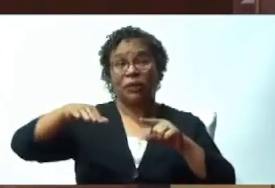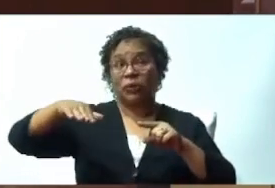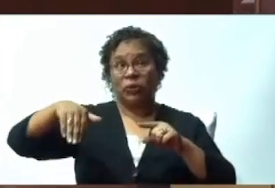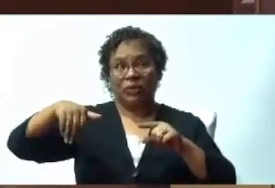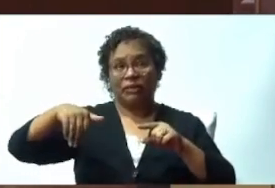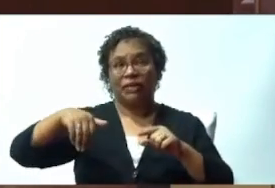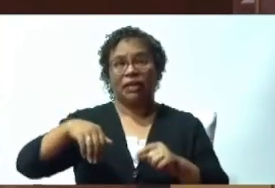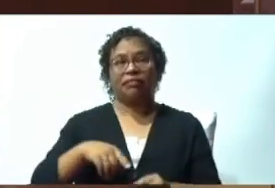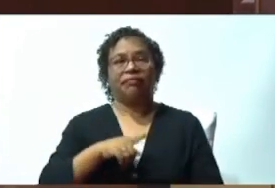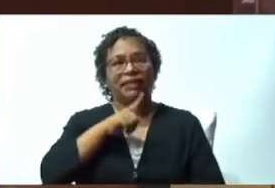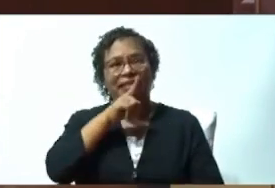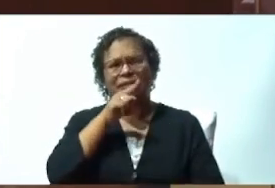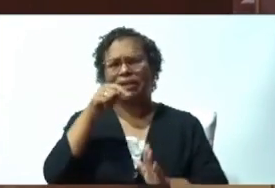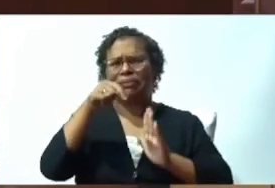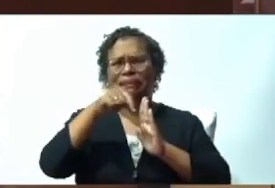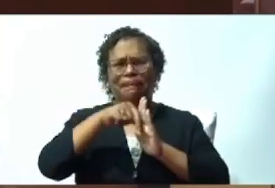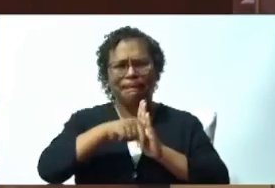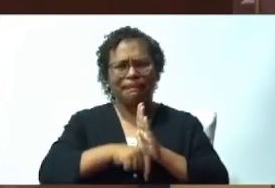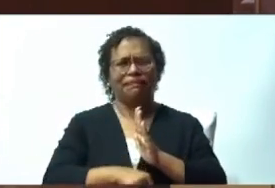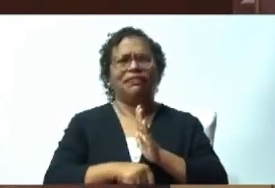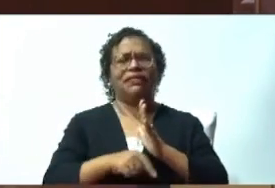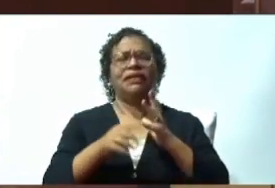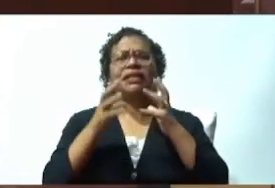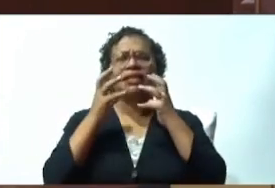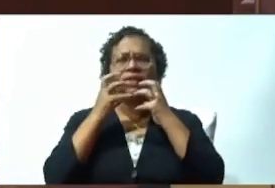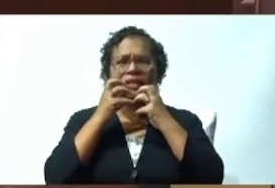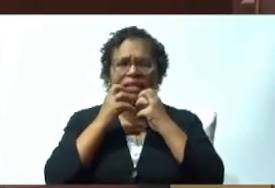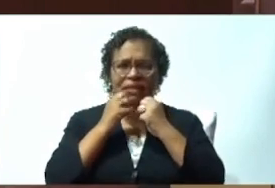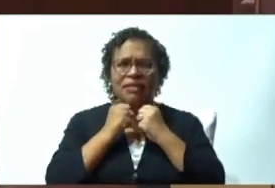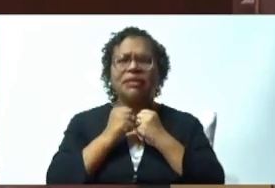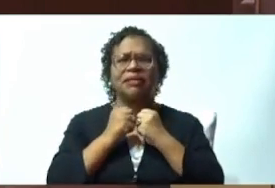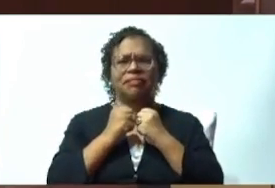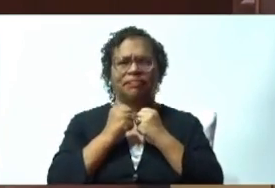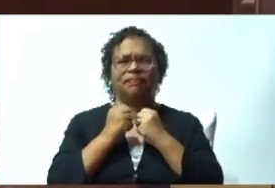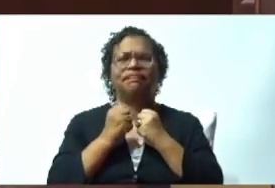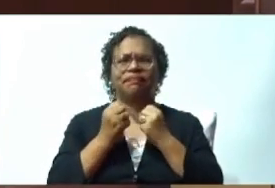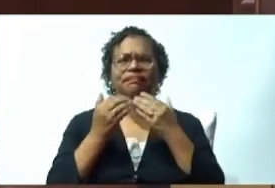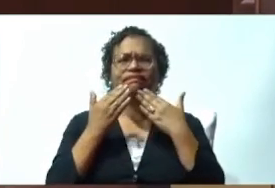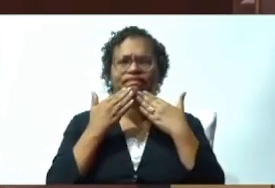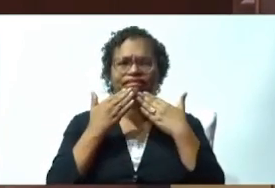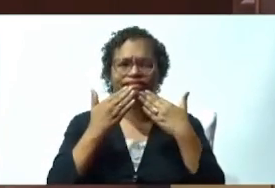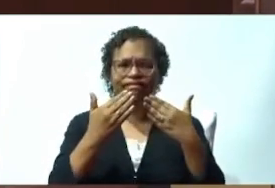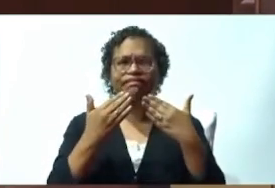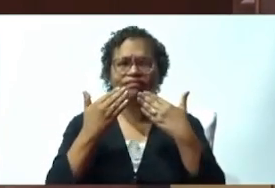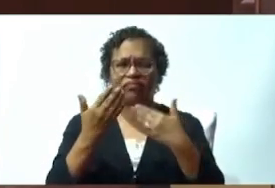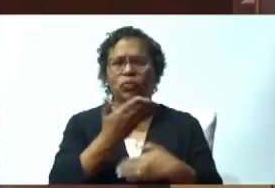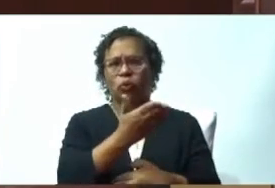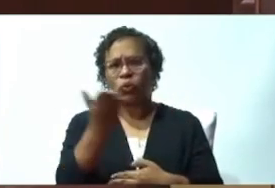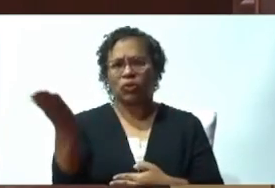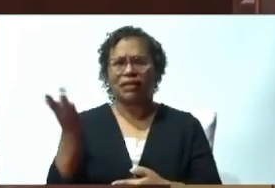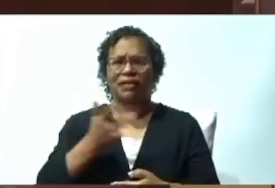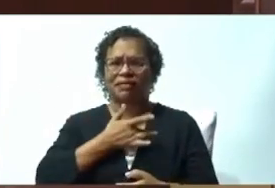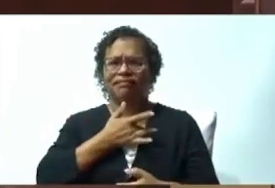Agradezco profundamente todas las muestras de solidaridad porque ha sido,